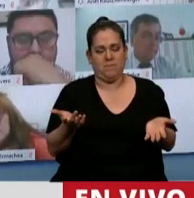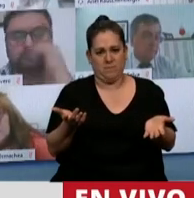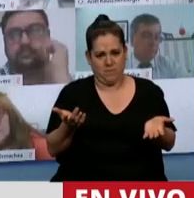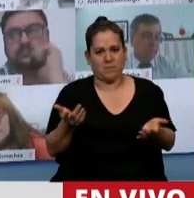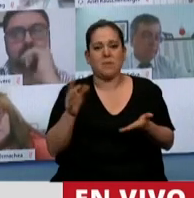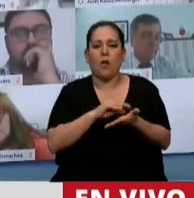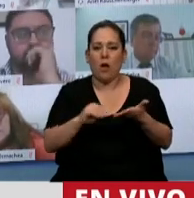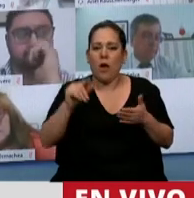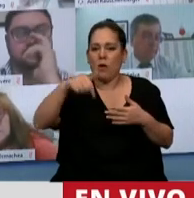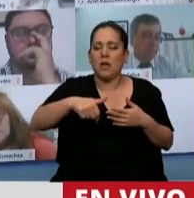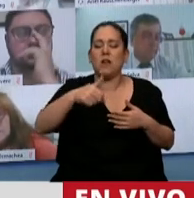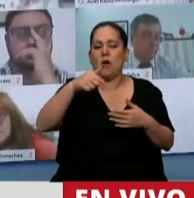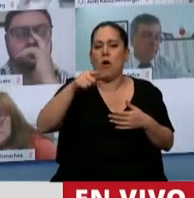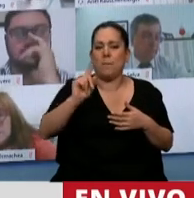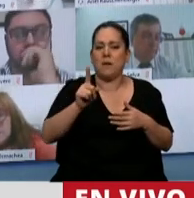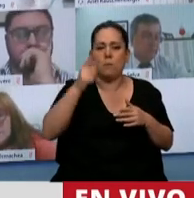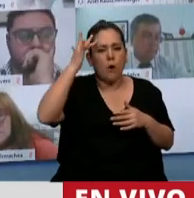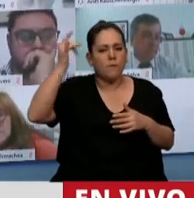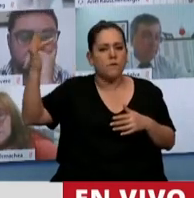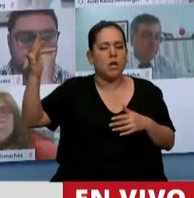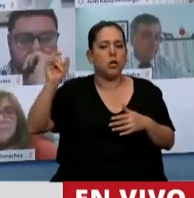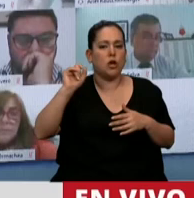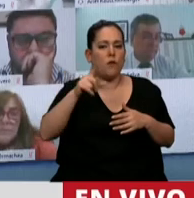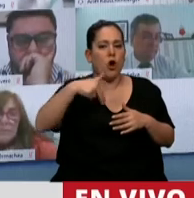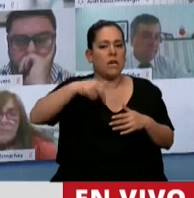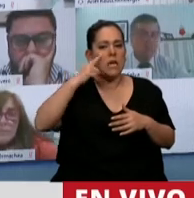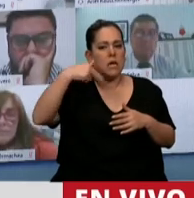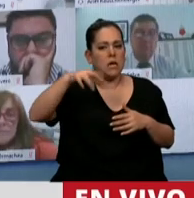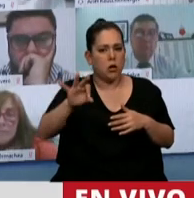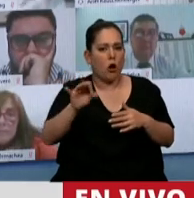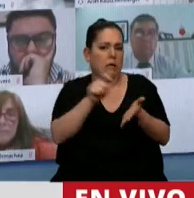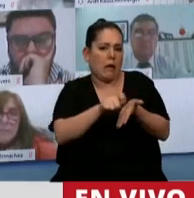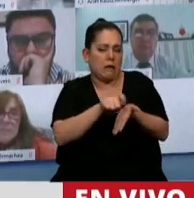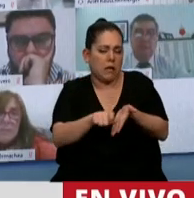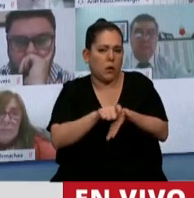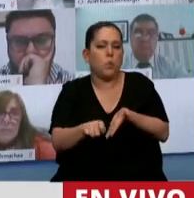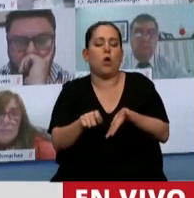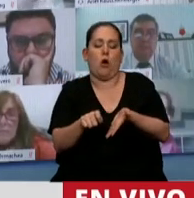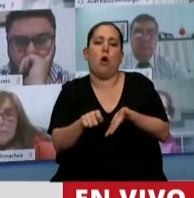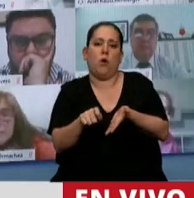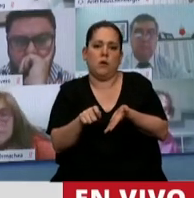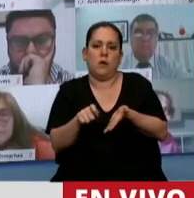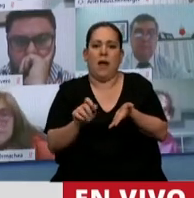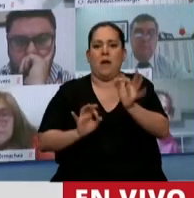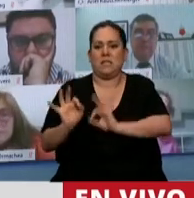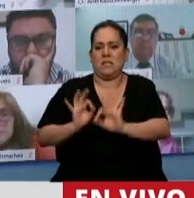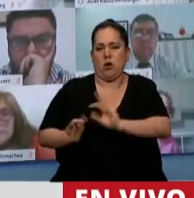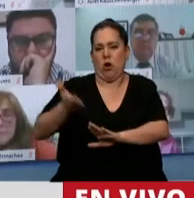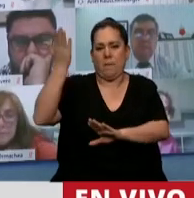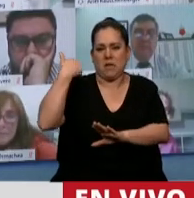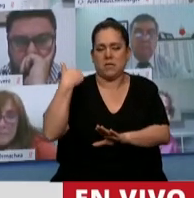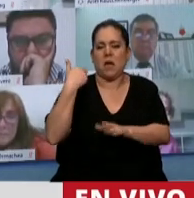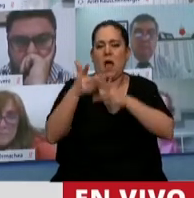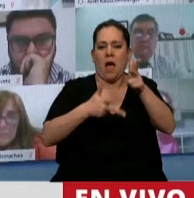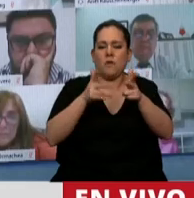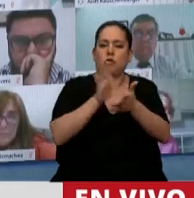Nino en esa obra maravillosa que el filósofo argentino escribió en los finales del siglo pasado un país al margen